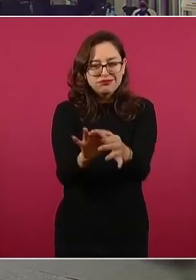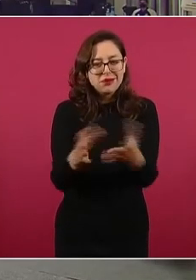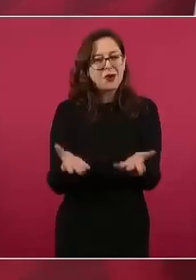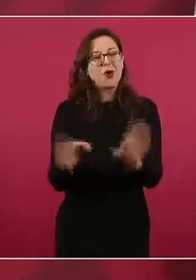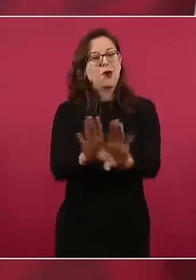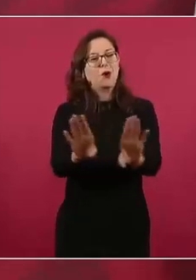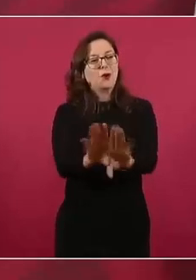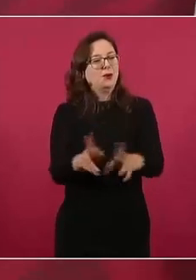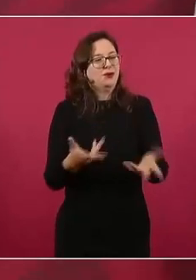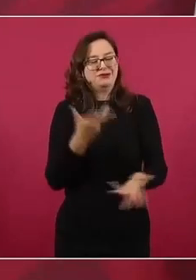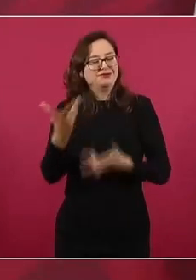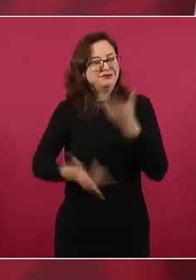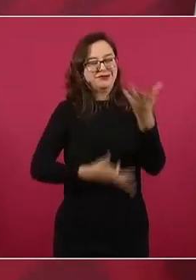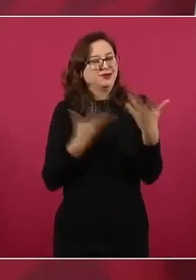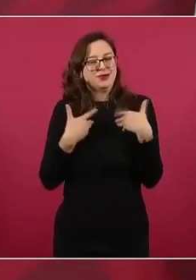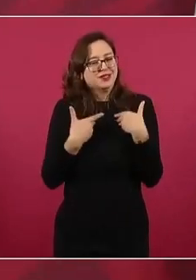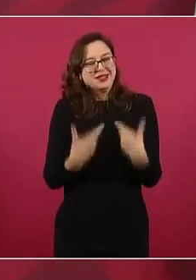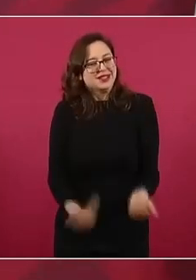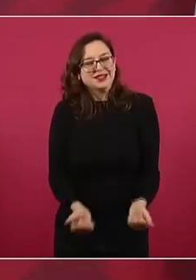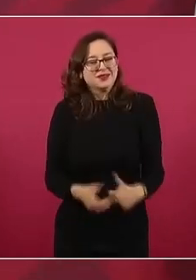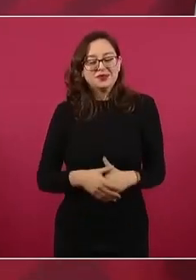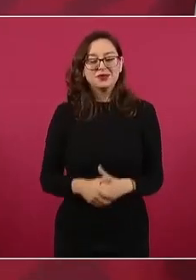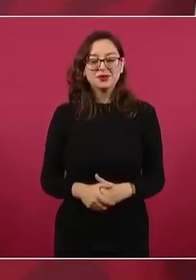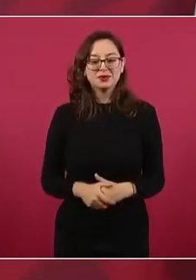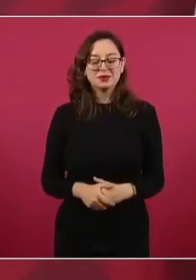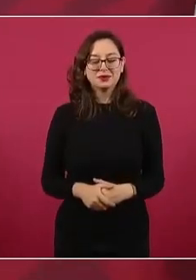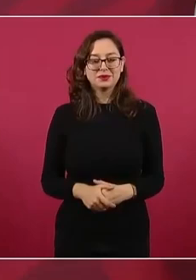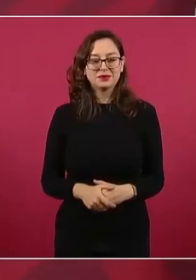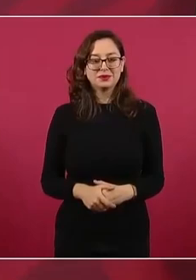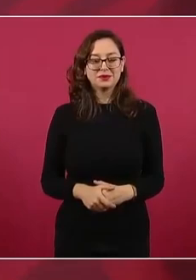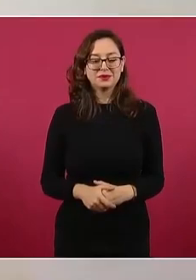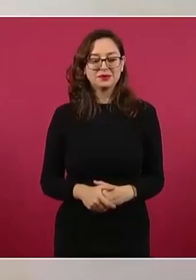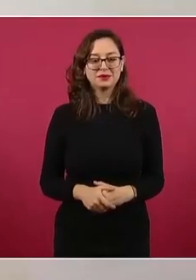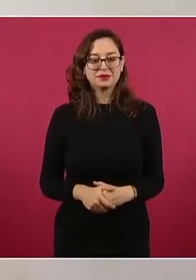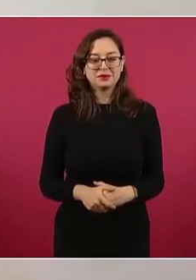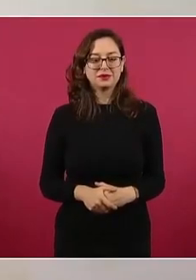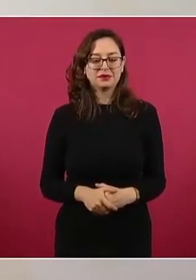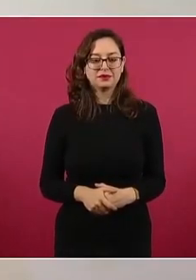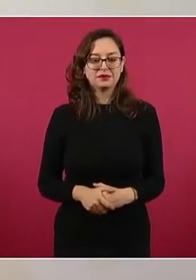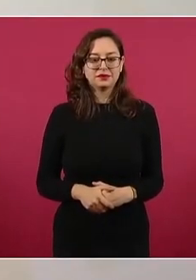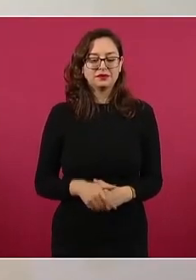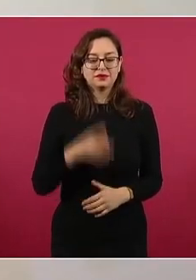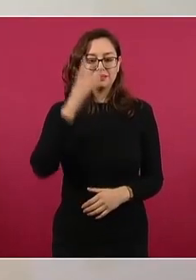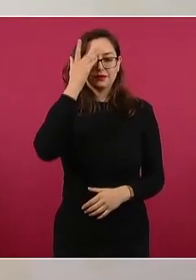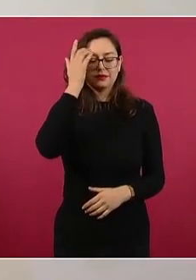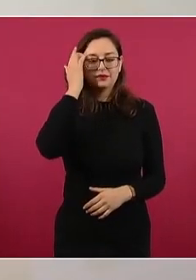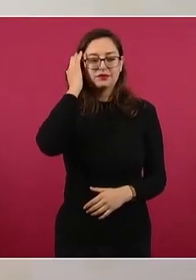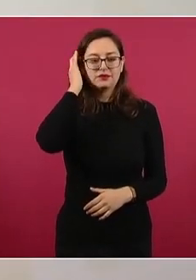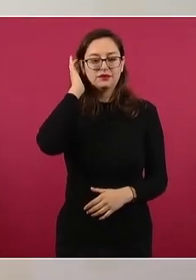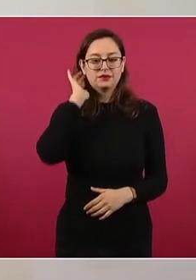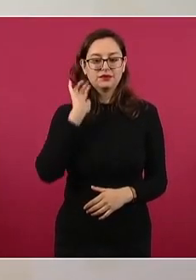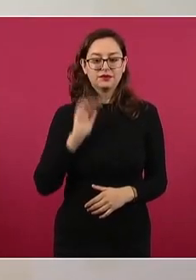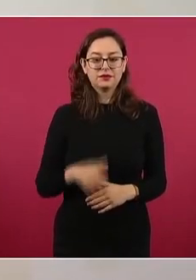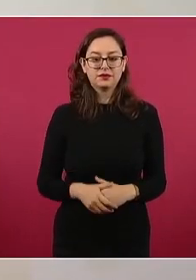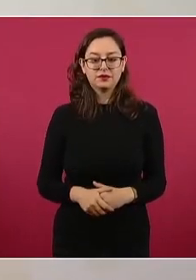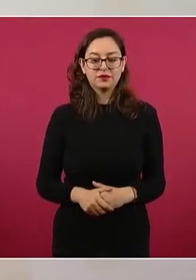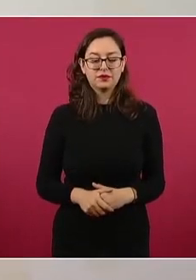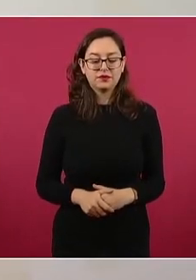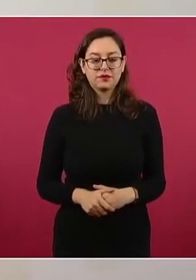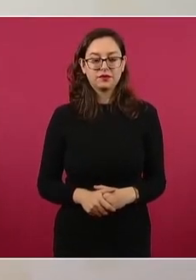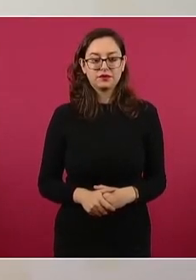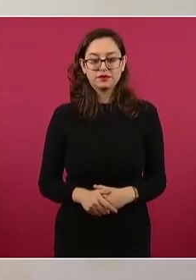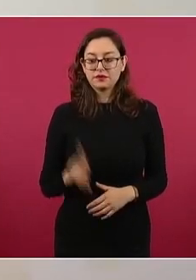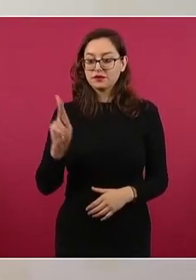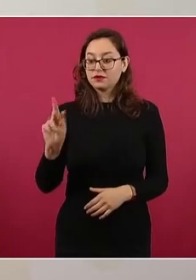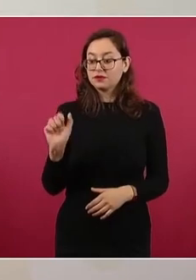o de qué se trata? ¿Ya se les olvidó a los del PAN que hablaban de